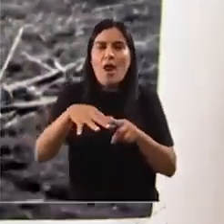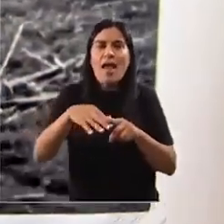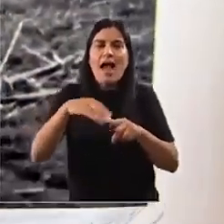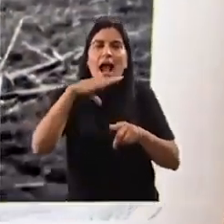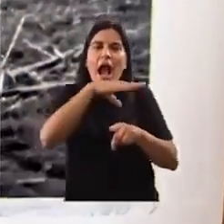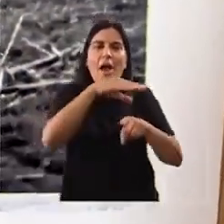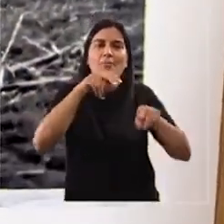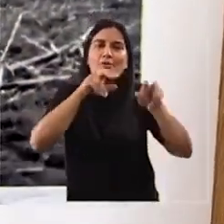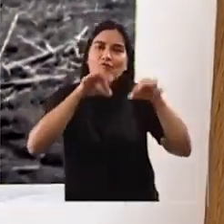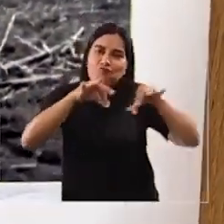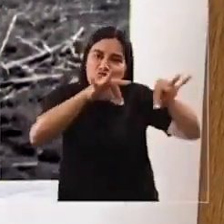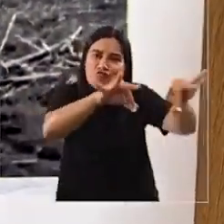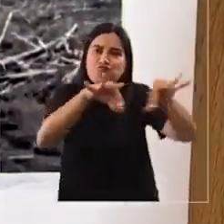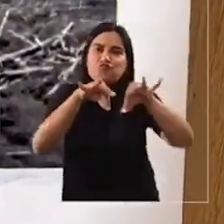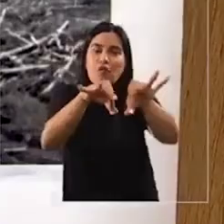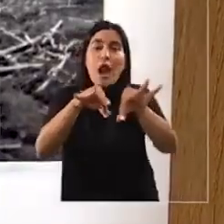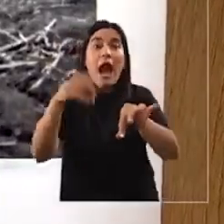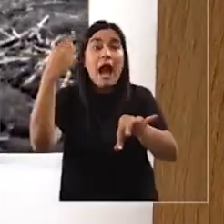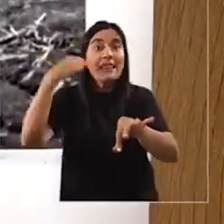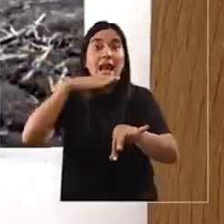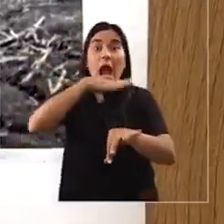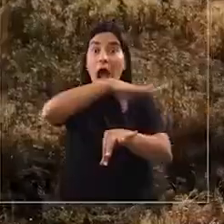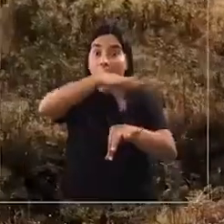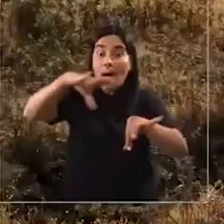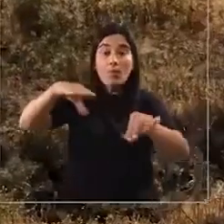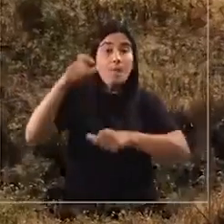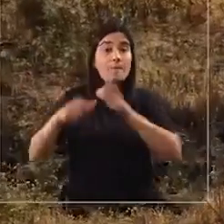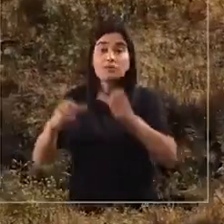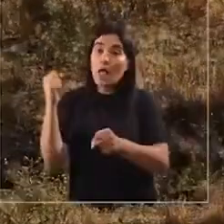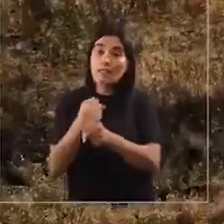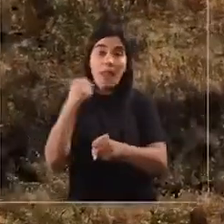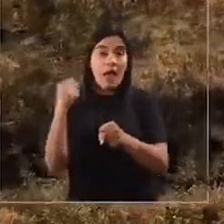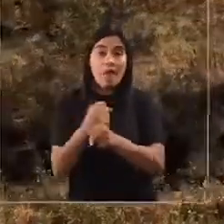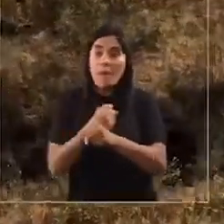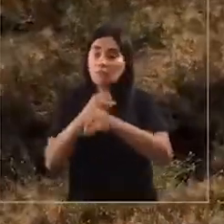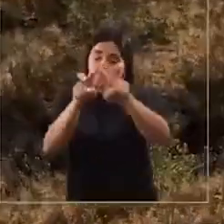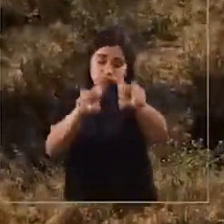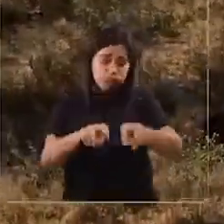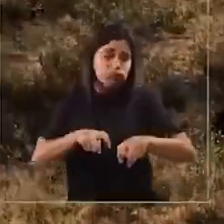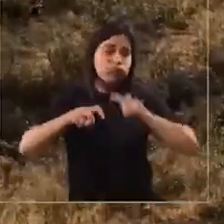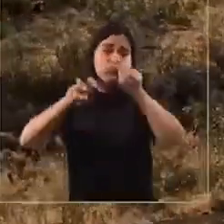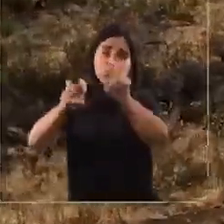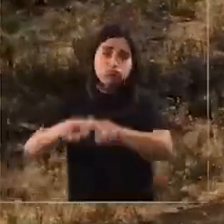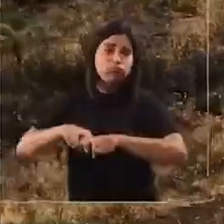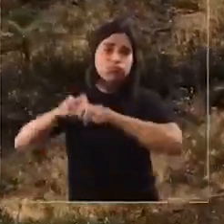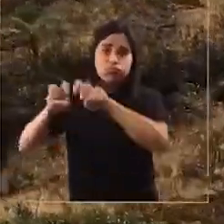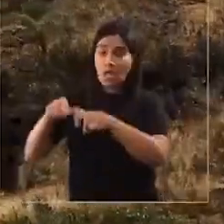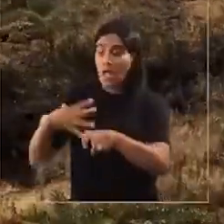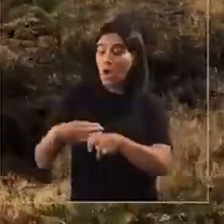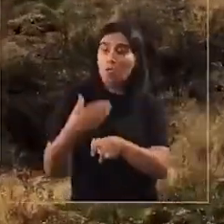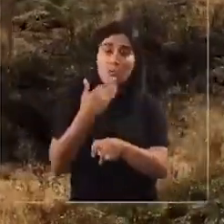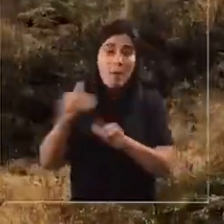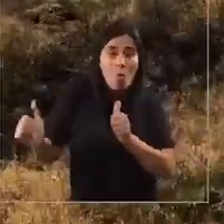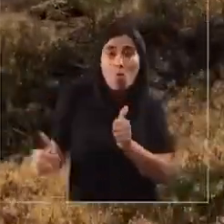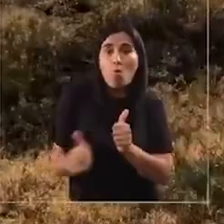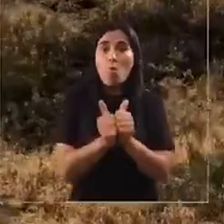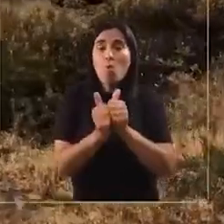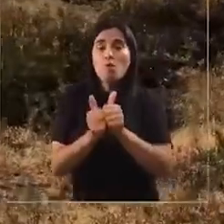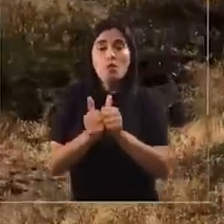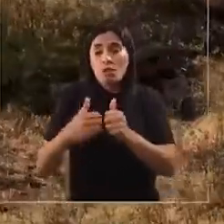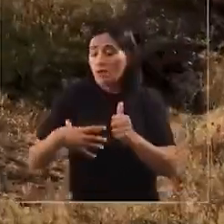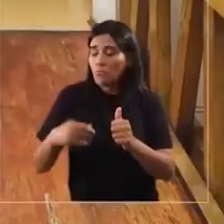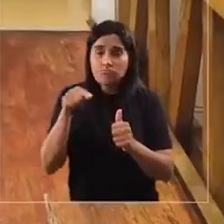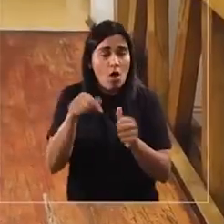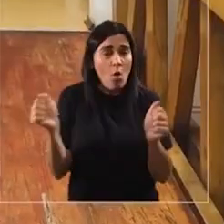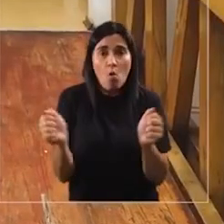Acá en Quilicura había fundos donde la gente trabajaba ahí y los hijos de estos trabajadores trabajaban ahí y los hijos trabajaban